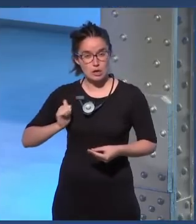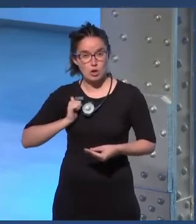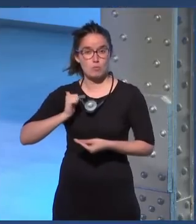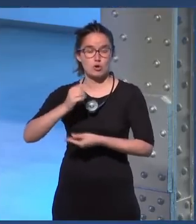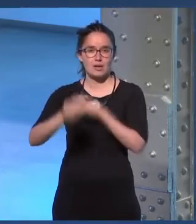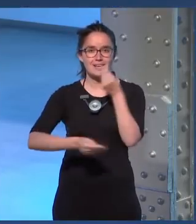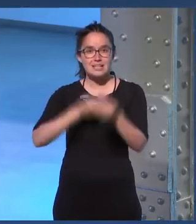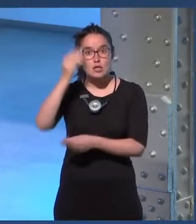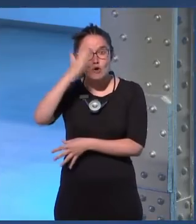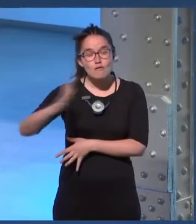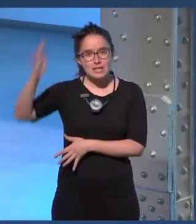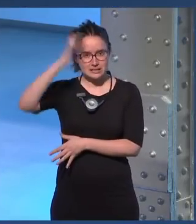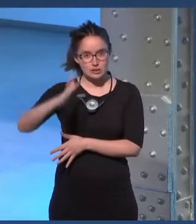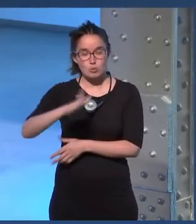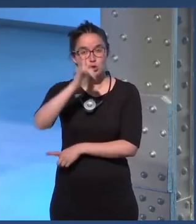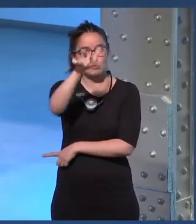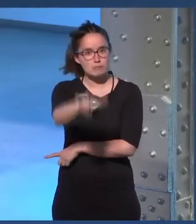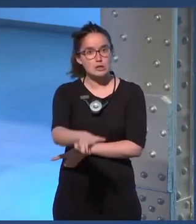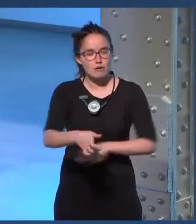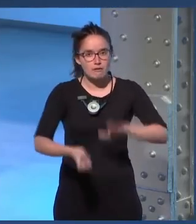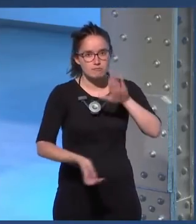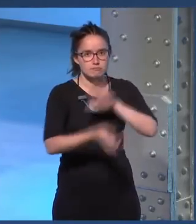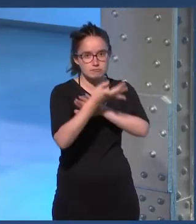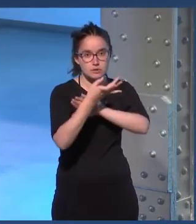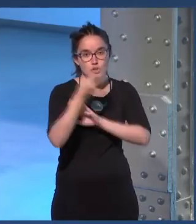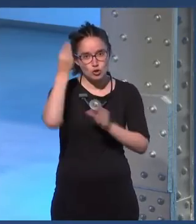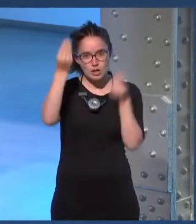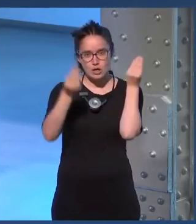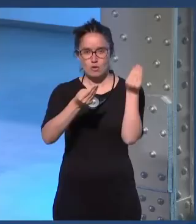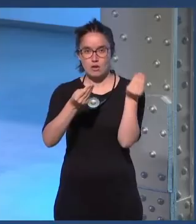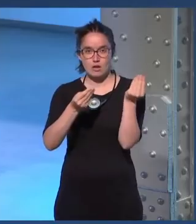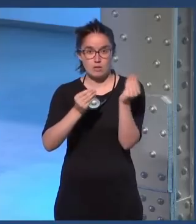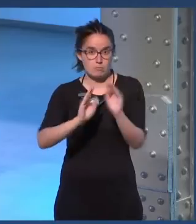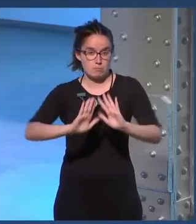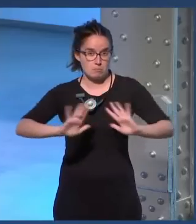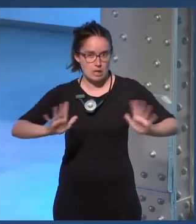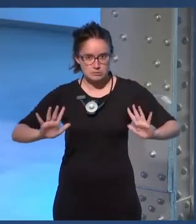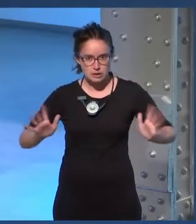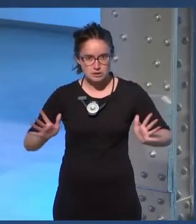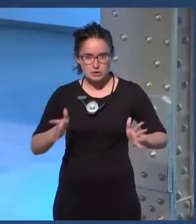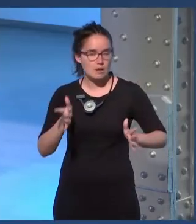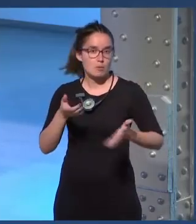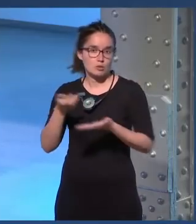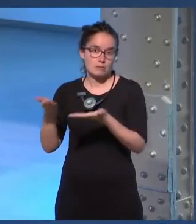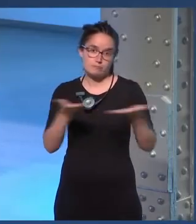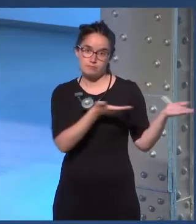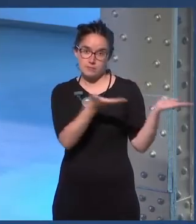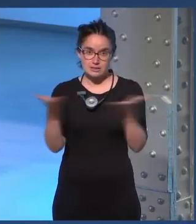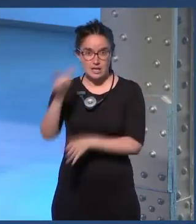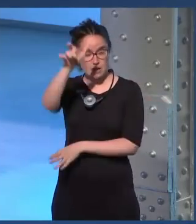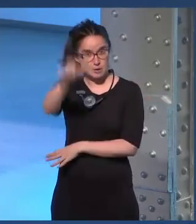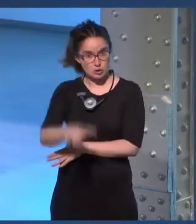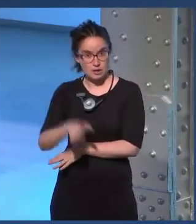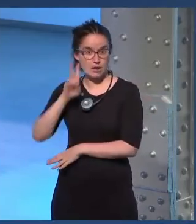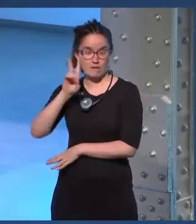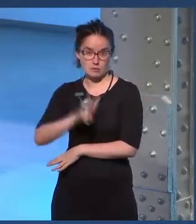por lo que está haciendo en Fantástico, por esos personajes que está creando. y yo creo que sin más retraso, vamos ya a presentar a la persona a que